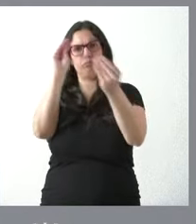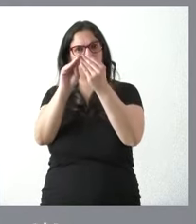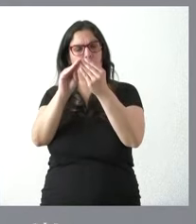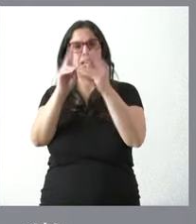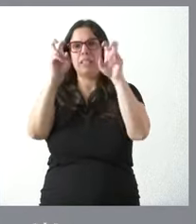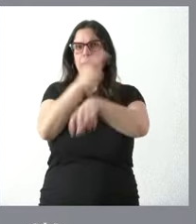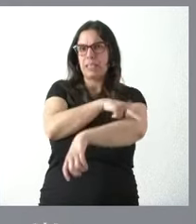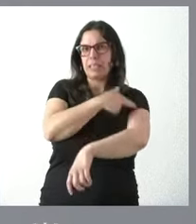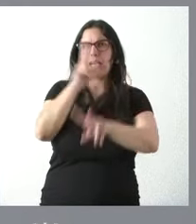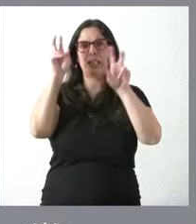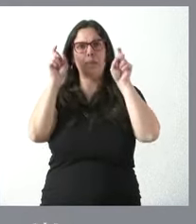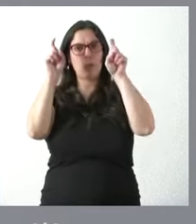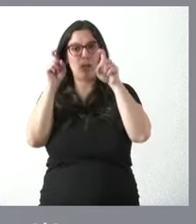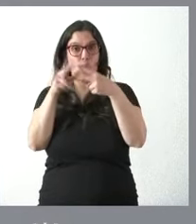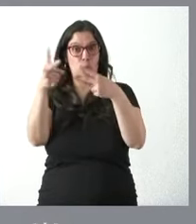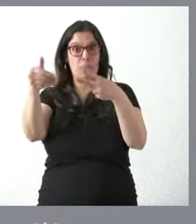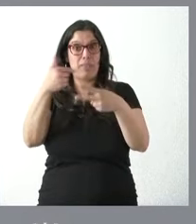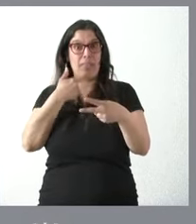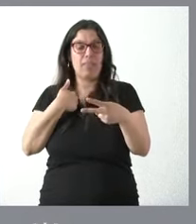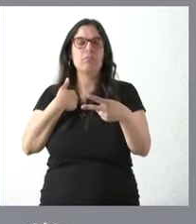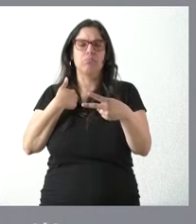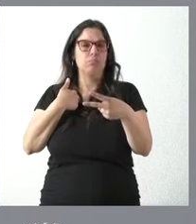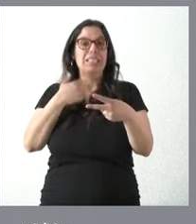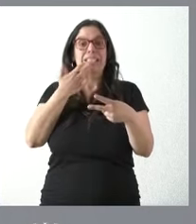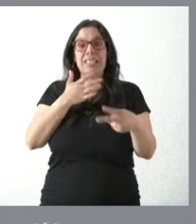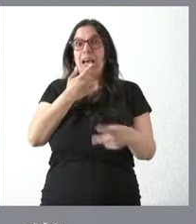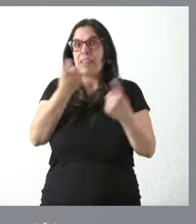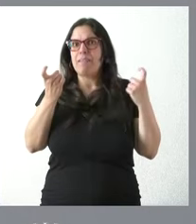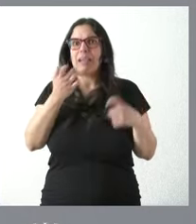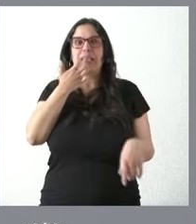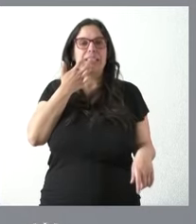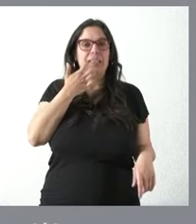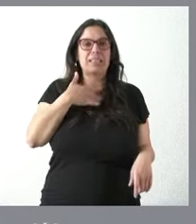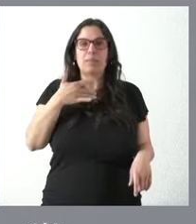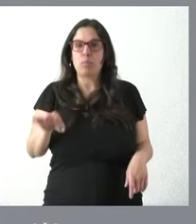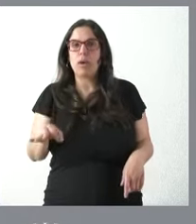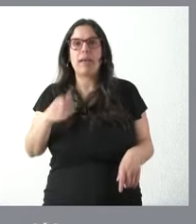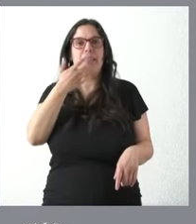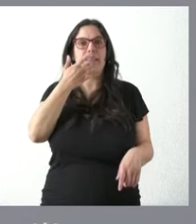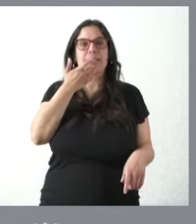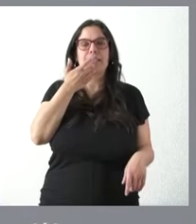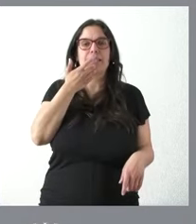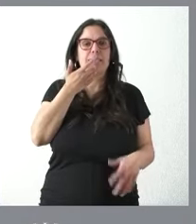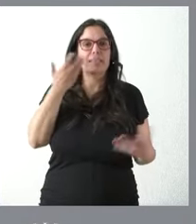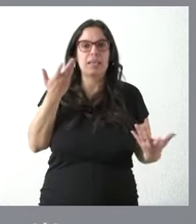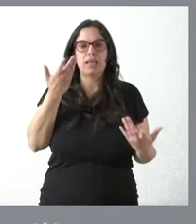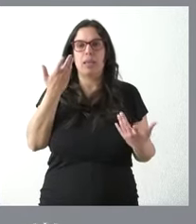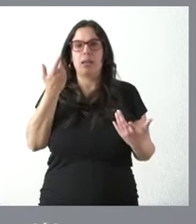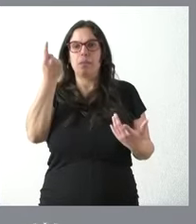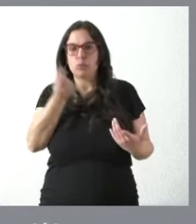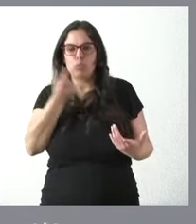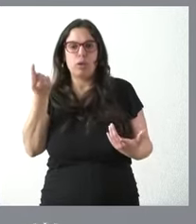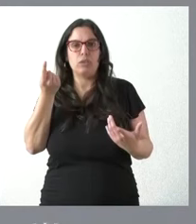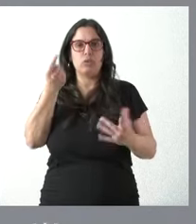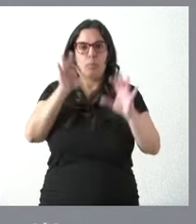sanitaria y educativa que usted plantea y en la medida en que fuera necesario en función de las actuales dotaciones y de los